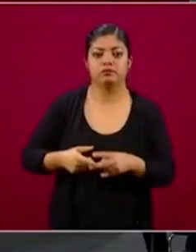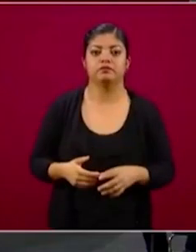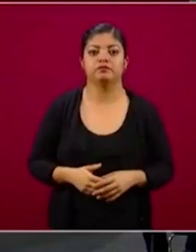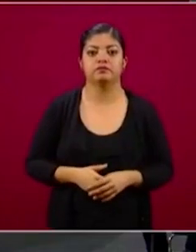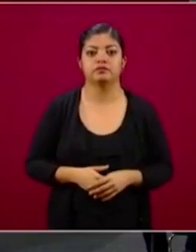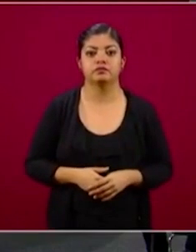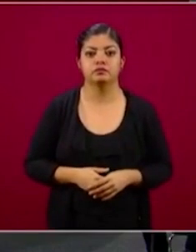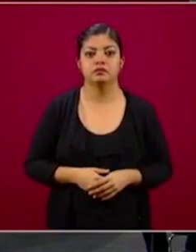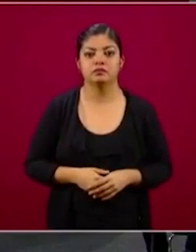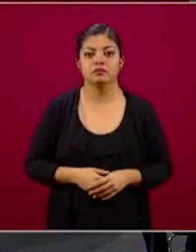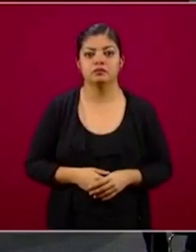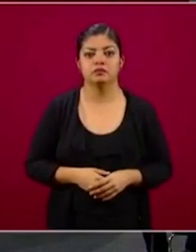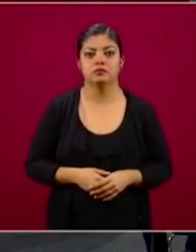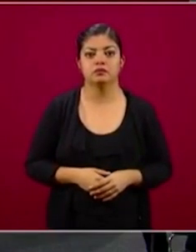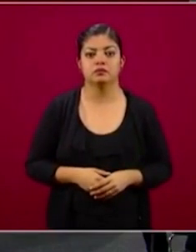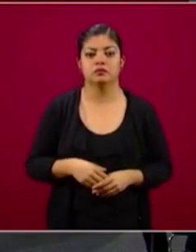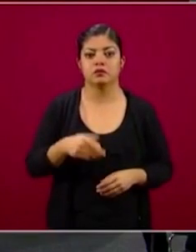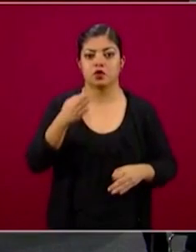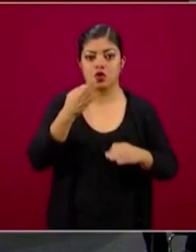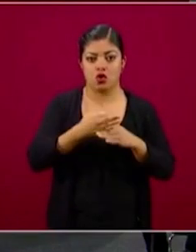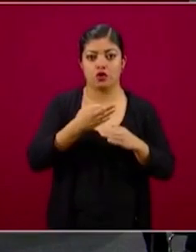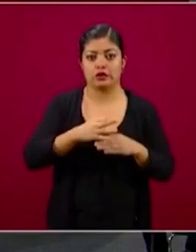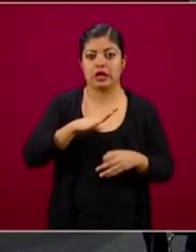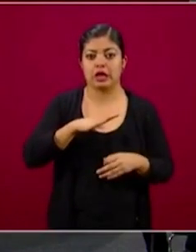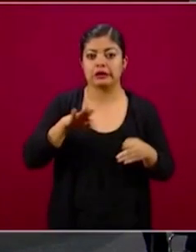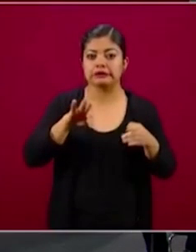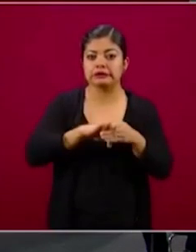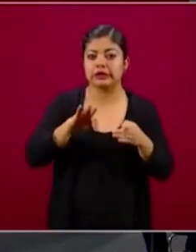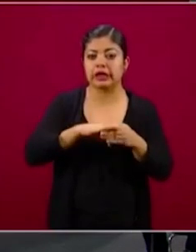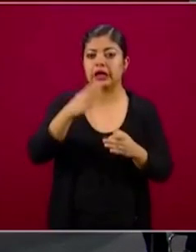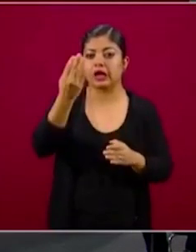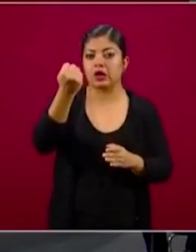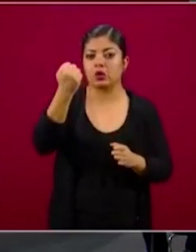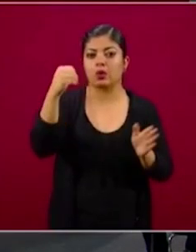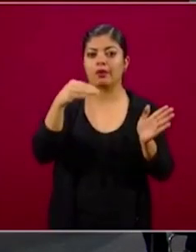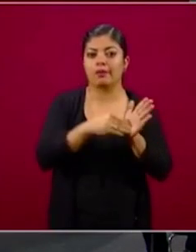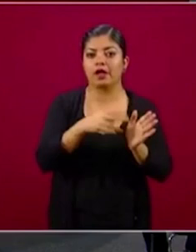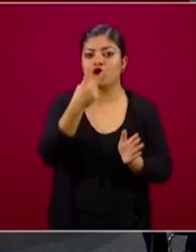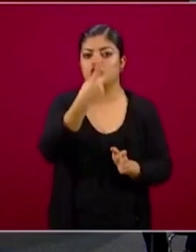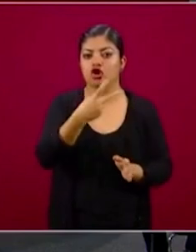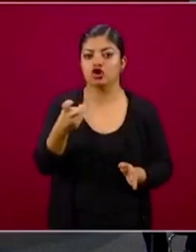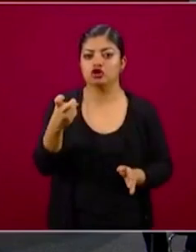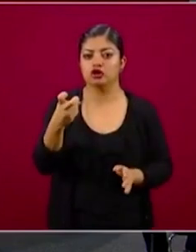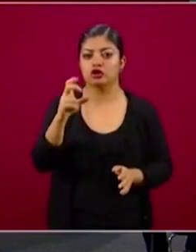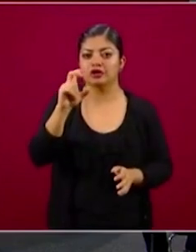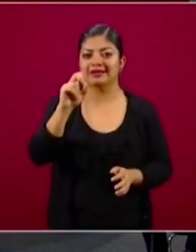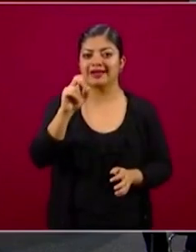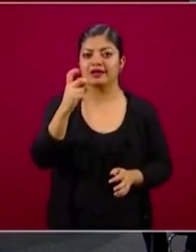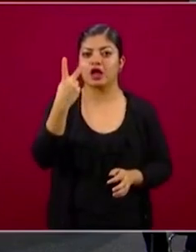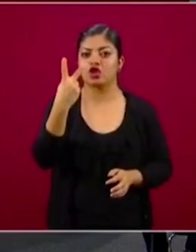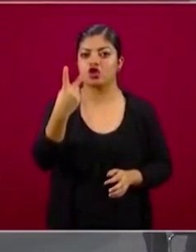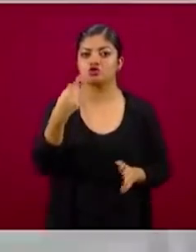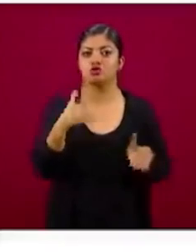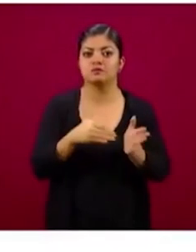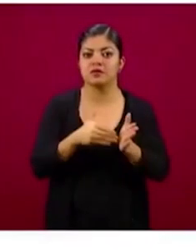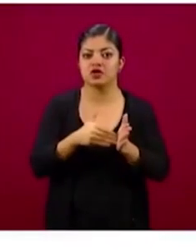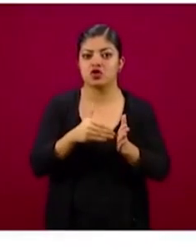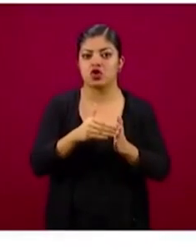Tenemos ya cerca de 9 mil 232 millones